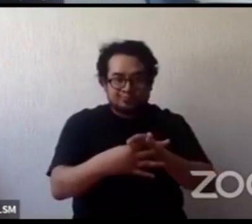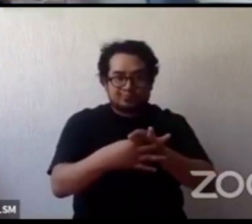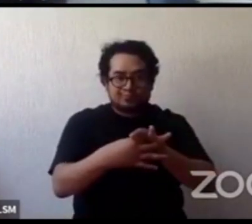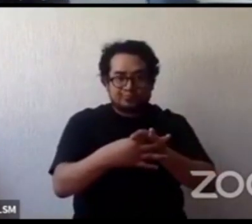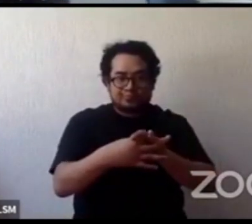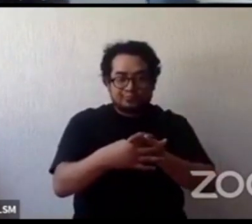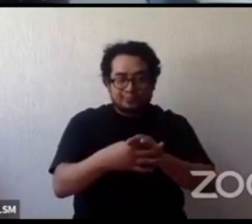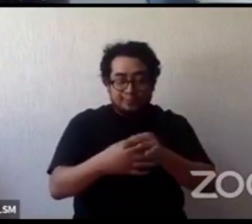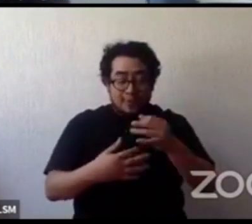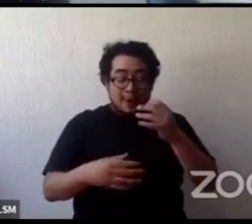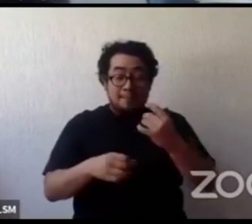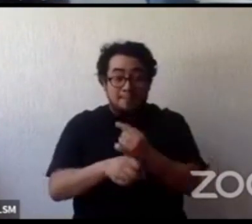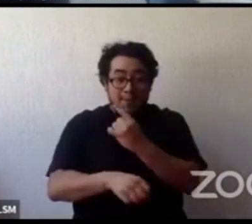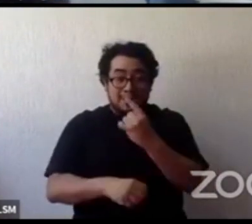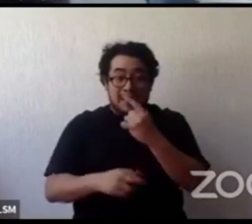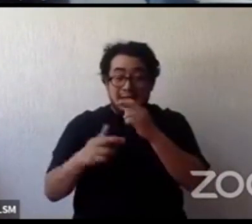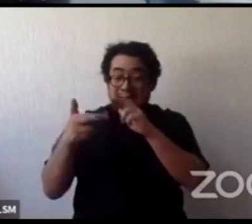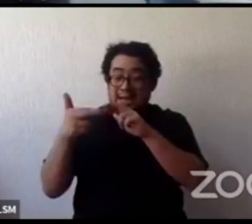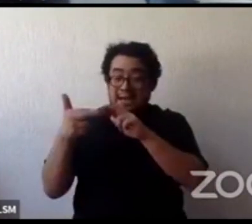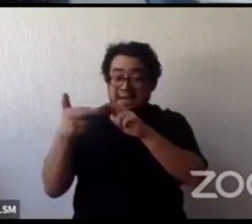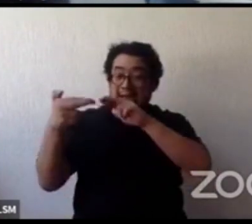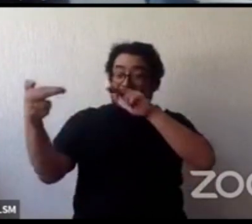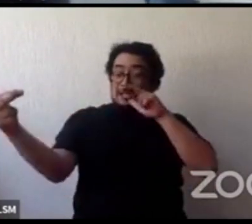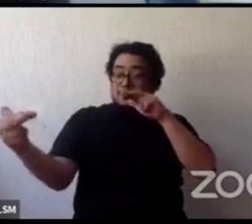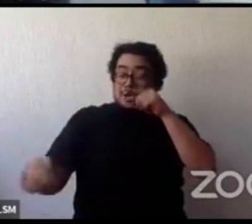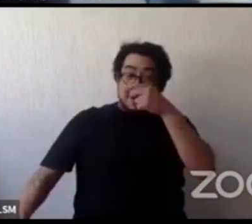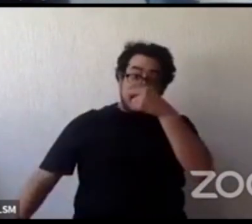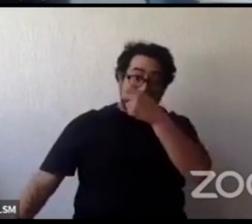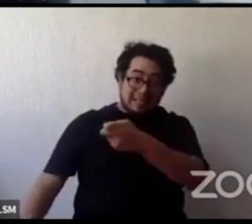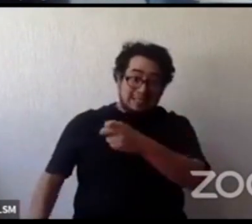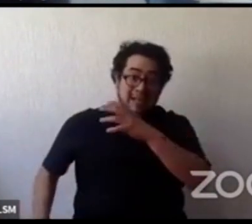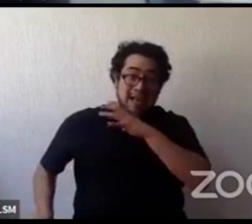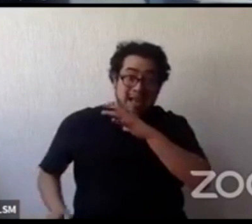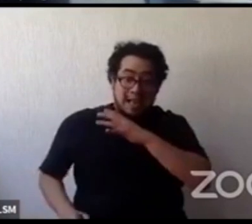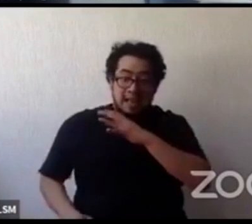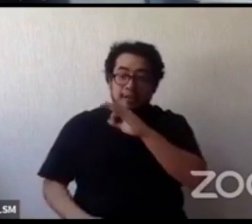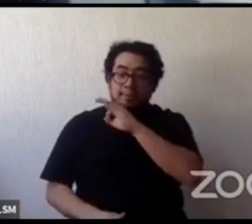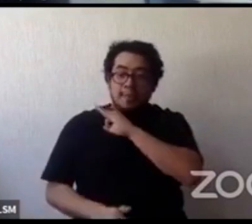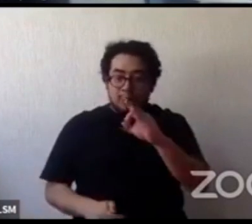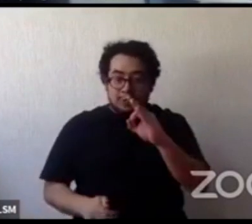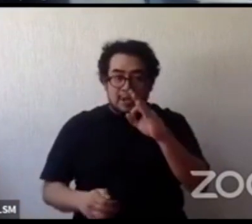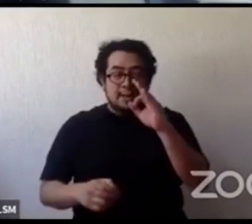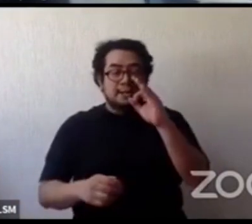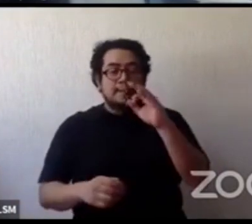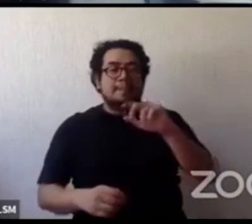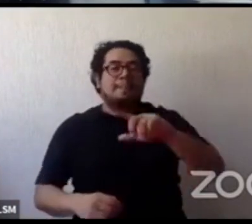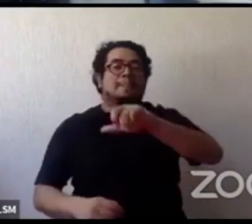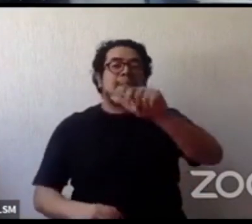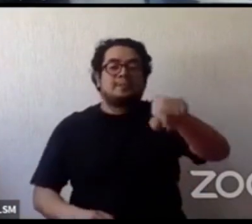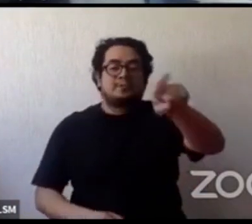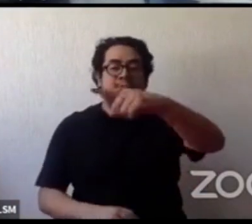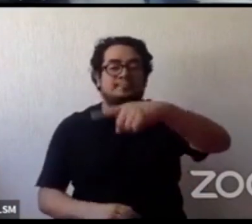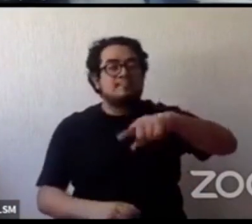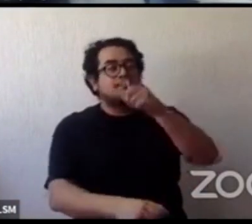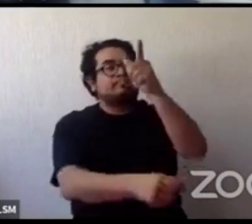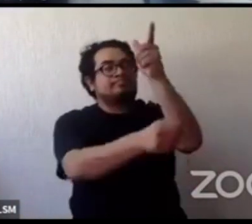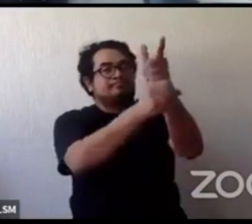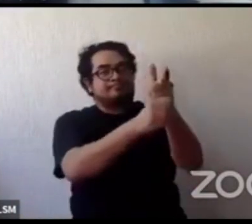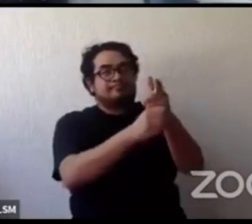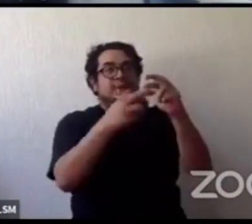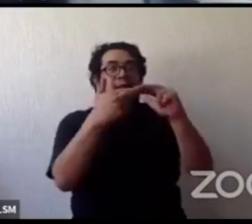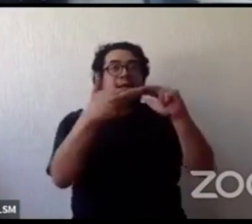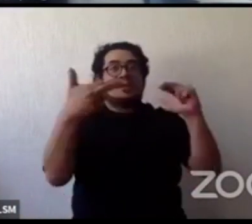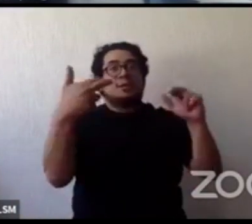va a ser la principal vacuna para hacer que ellos puedan detectar relaciones nocivas de relaciones